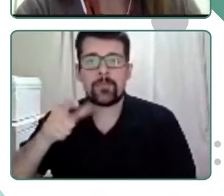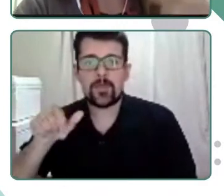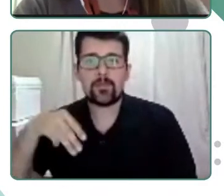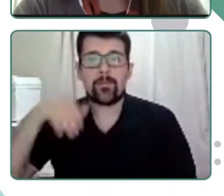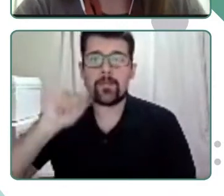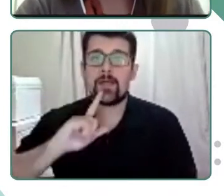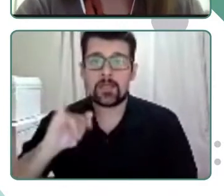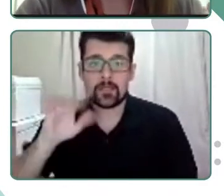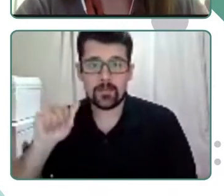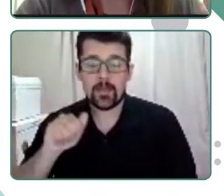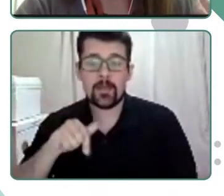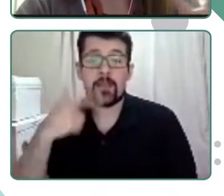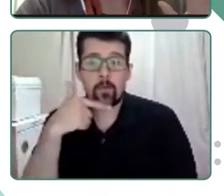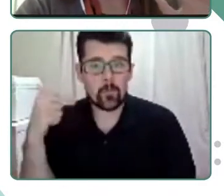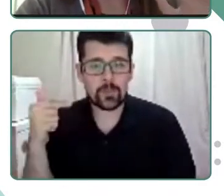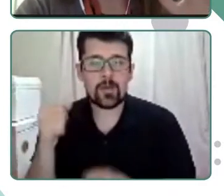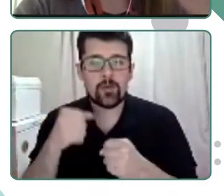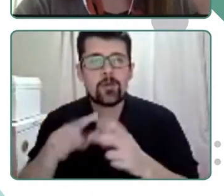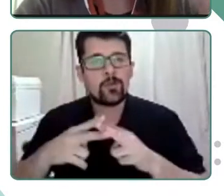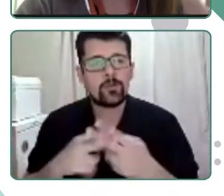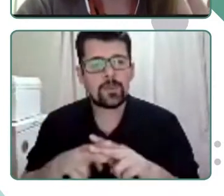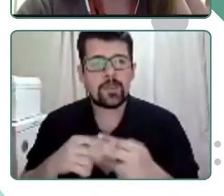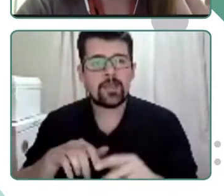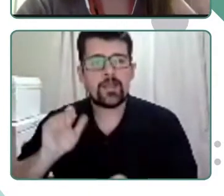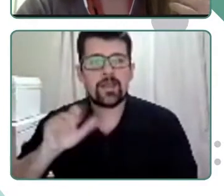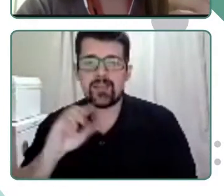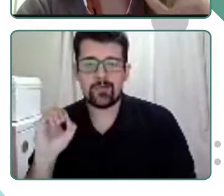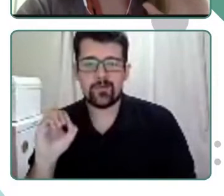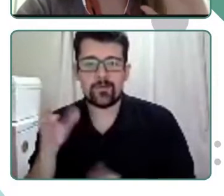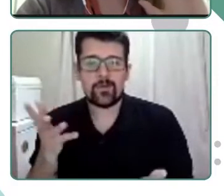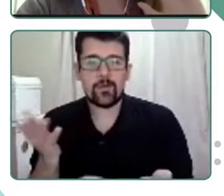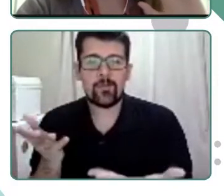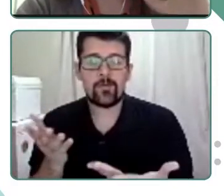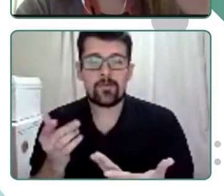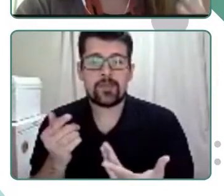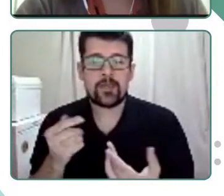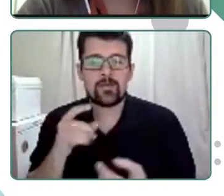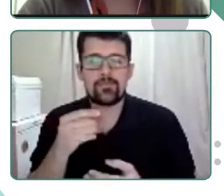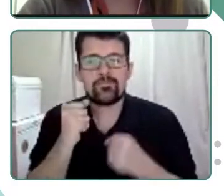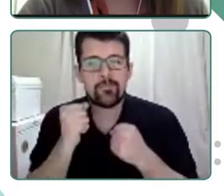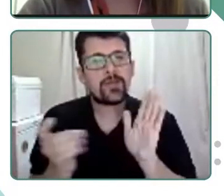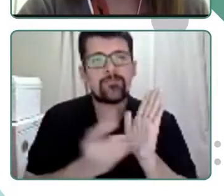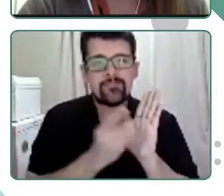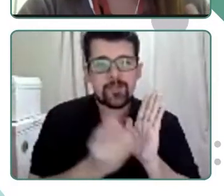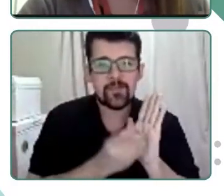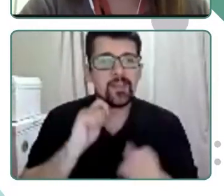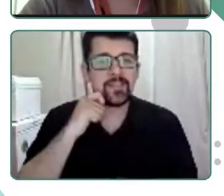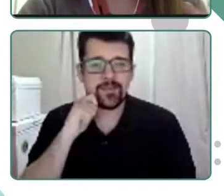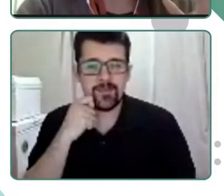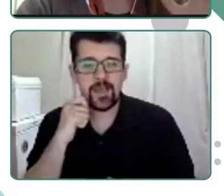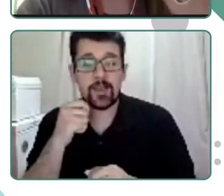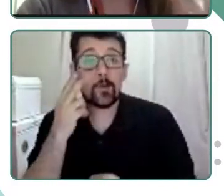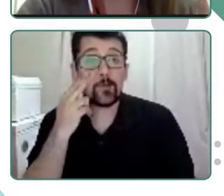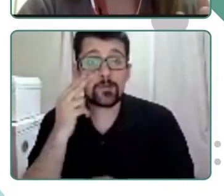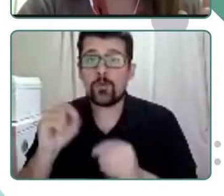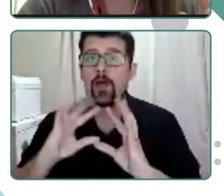reconstruir el etos a través de ese concepto es que hemos logrado llegar a definir esos fondos de conocimiento de las familias